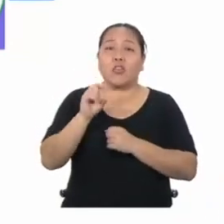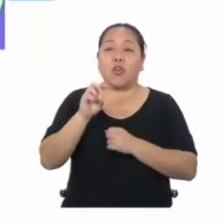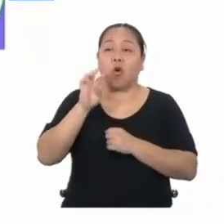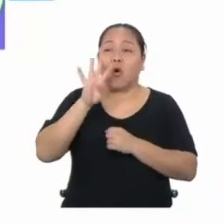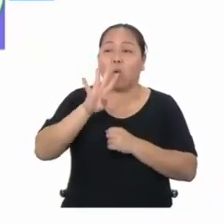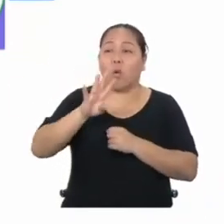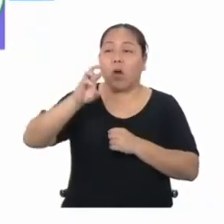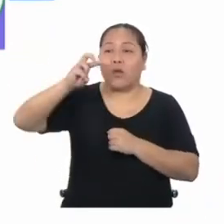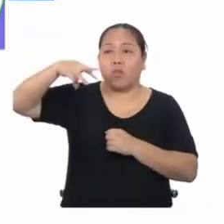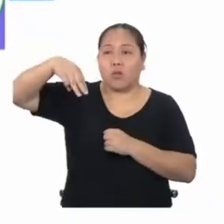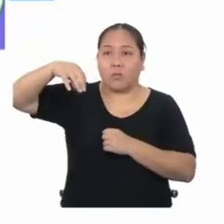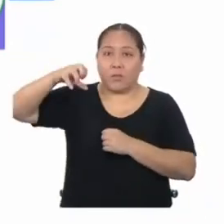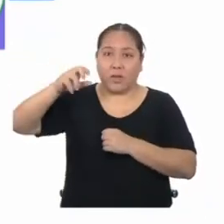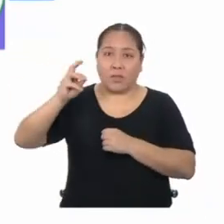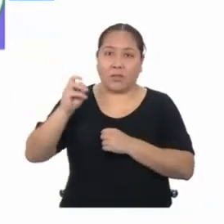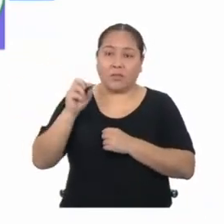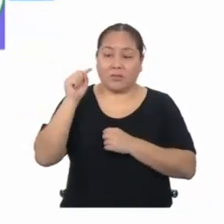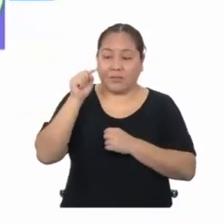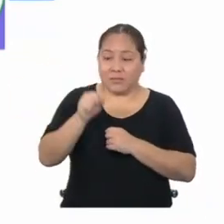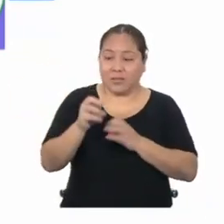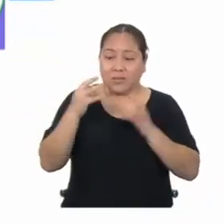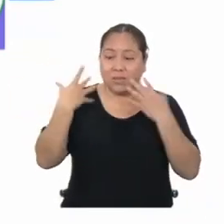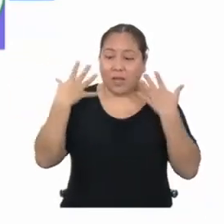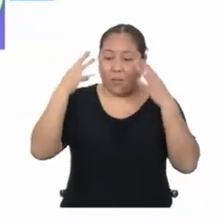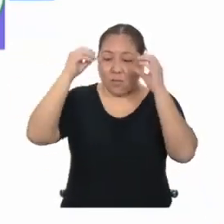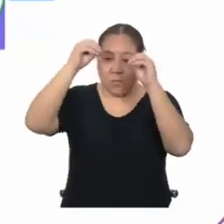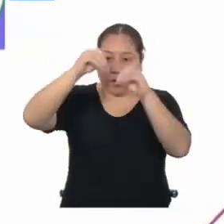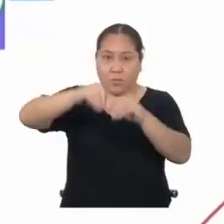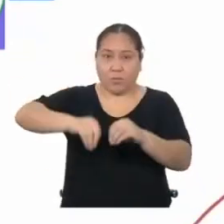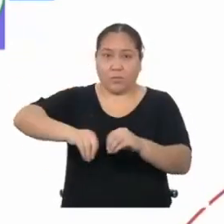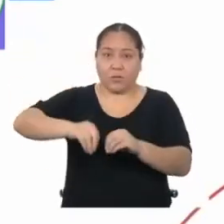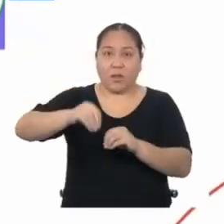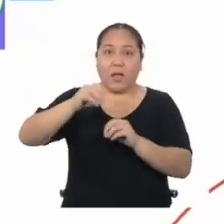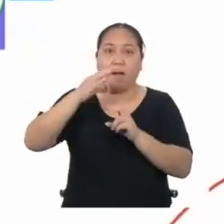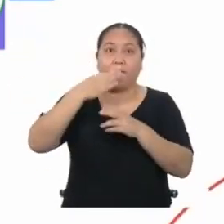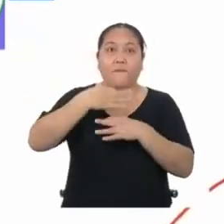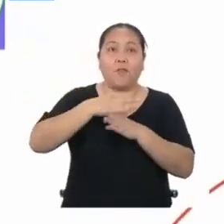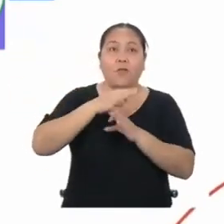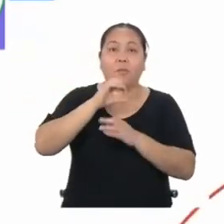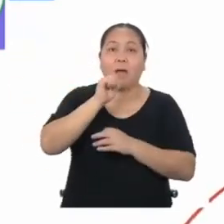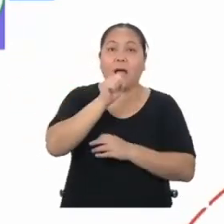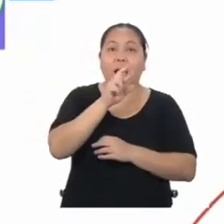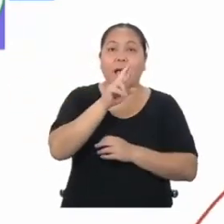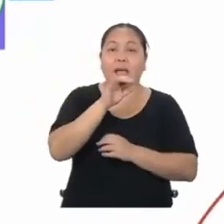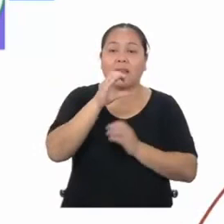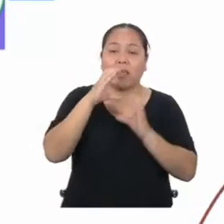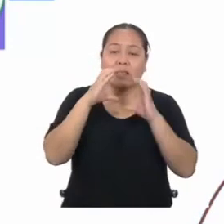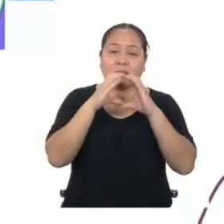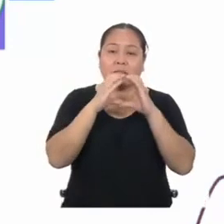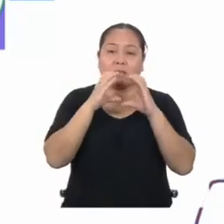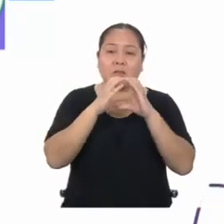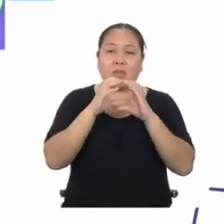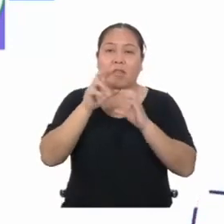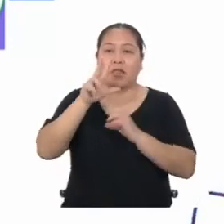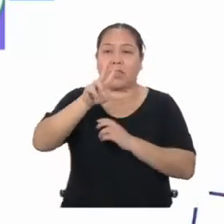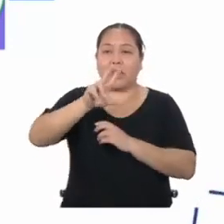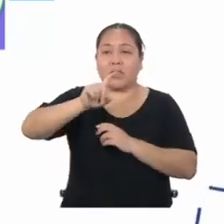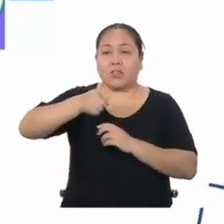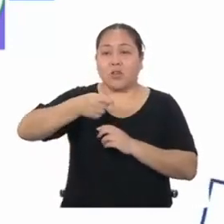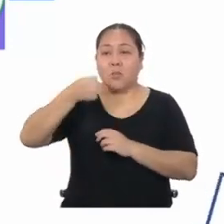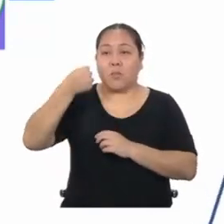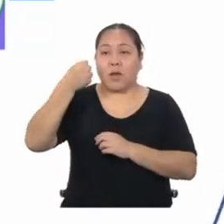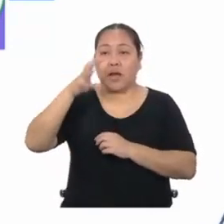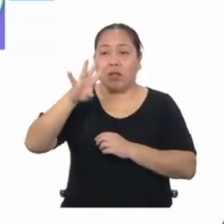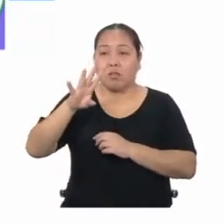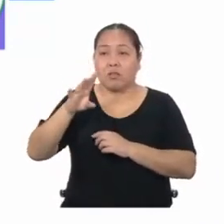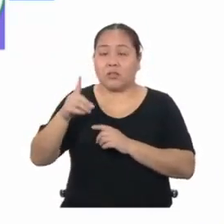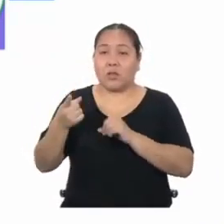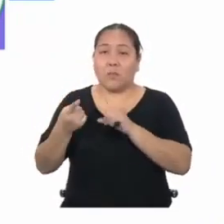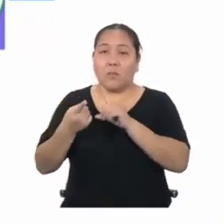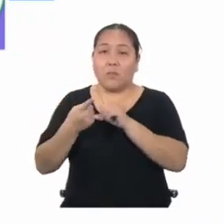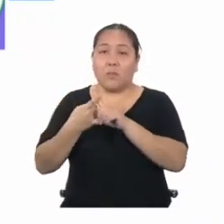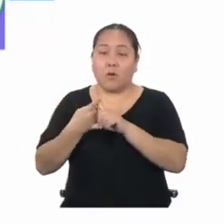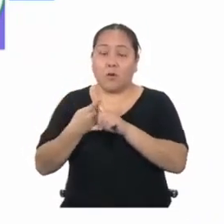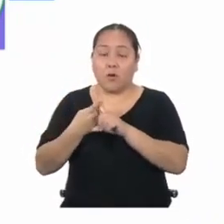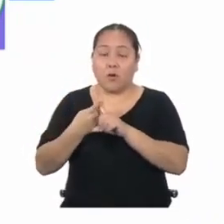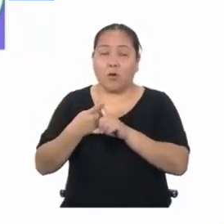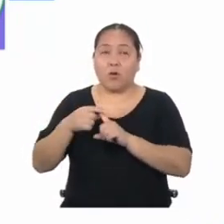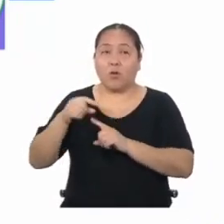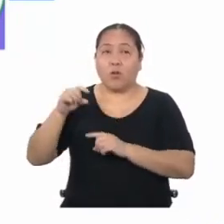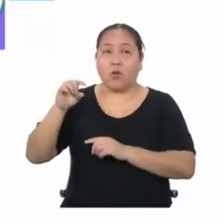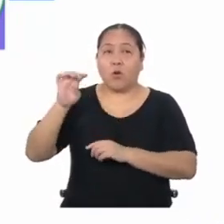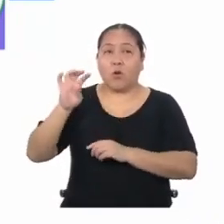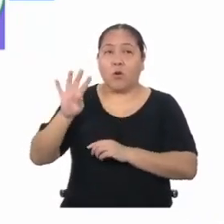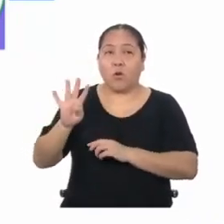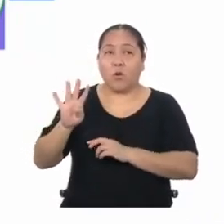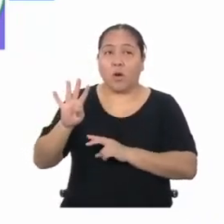metros. Con esto, ya podemos aplicar la fórmula del área del círculo, multiplicando 3,14 por el cuadrado de 4, que es